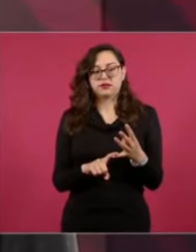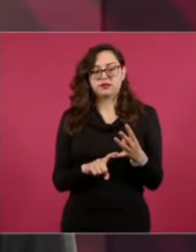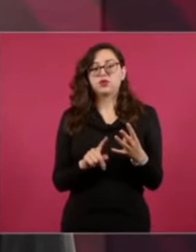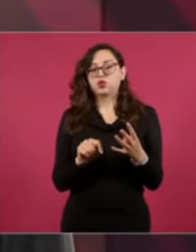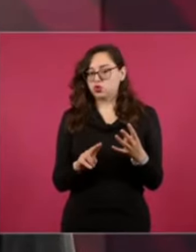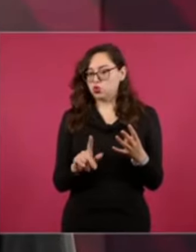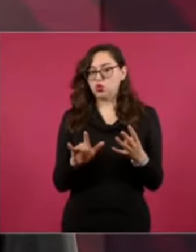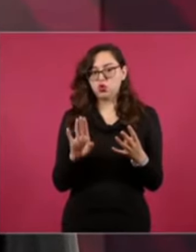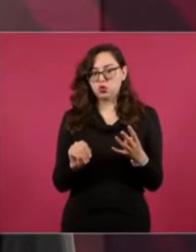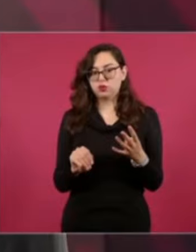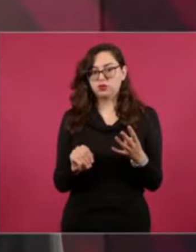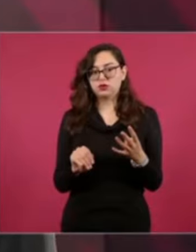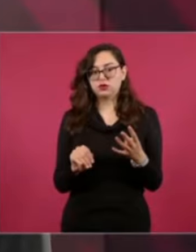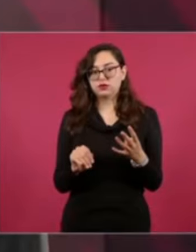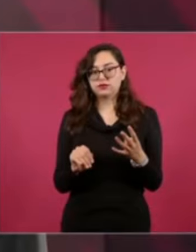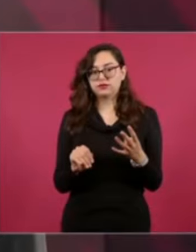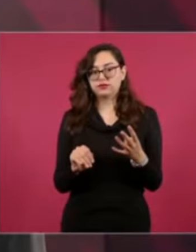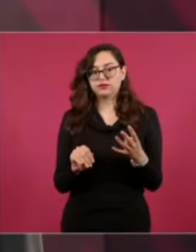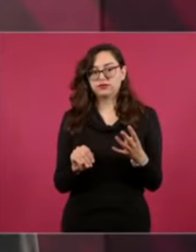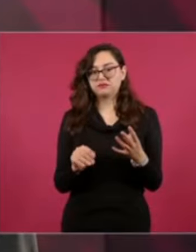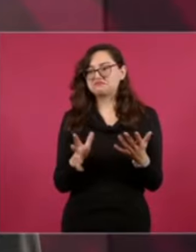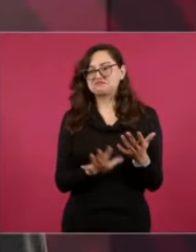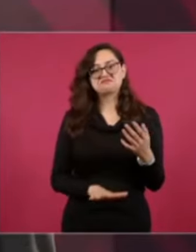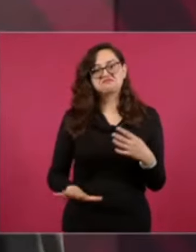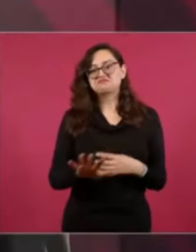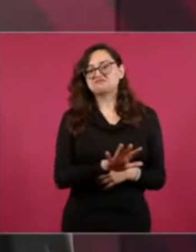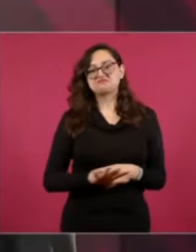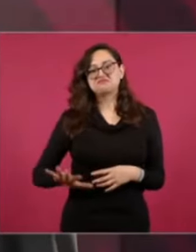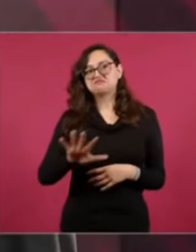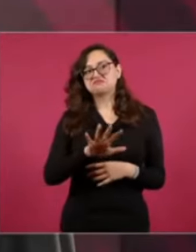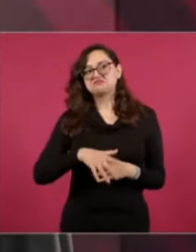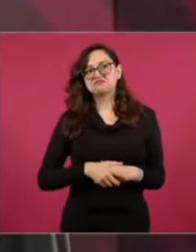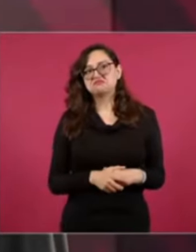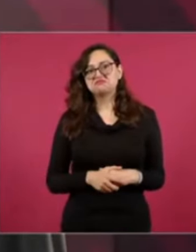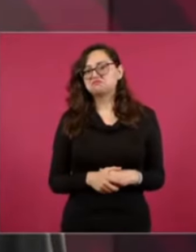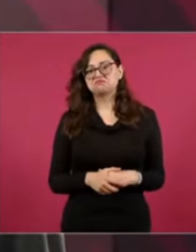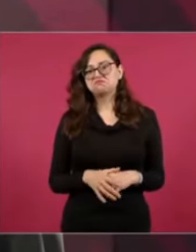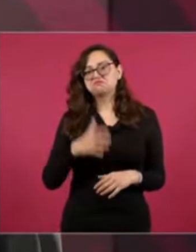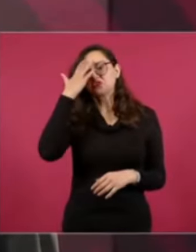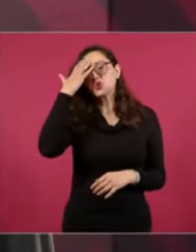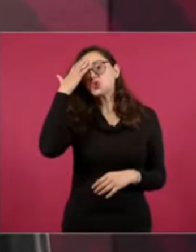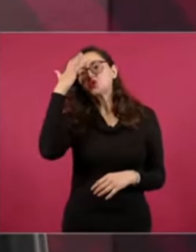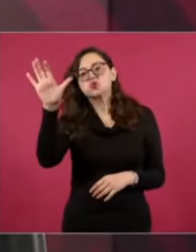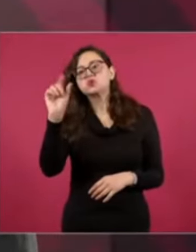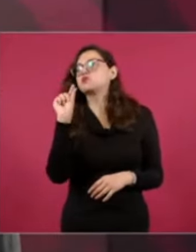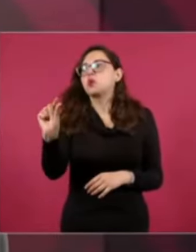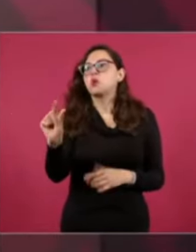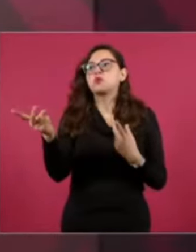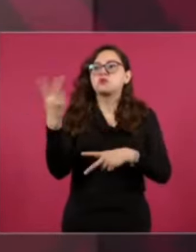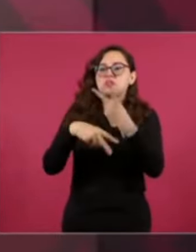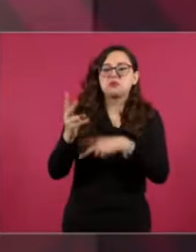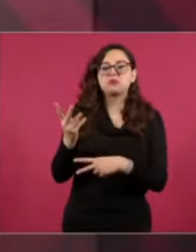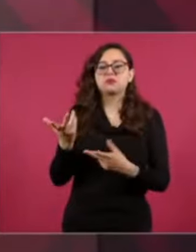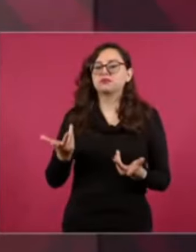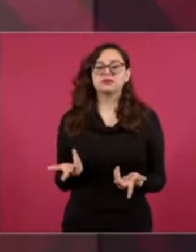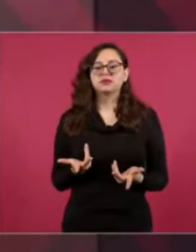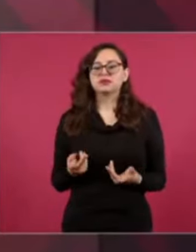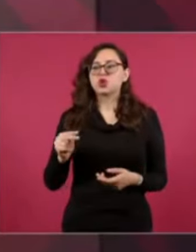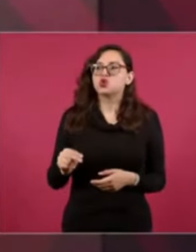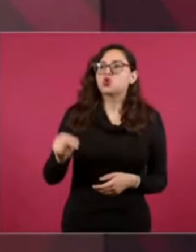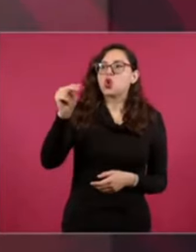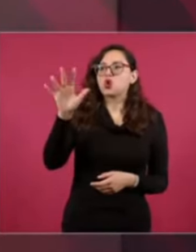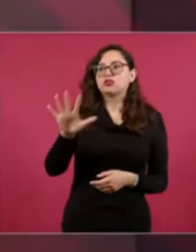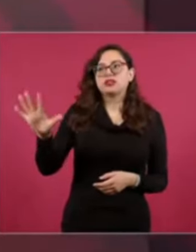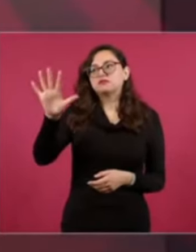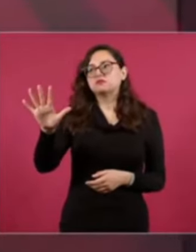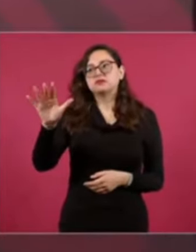Tulum. No. Se conocían. Todo. El desarrollo. Estaba. Allá.